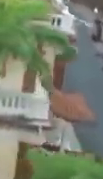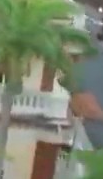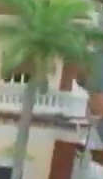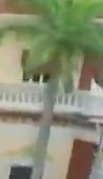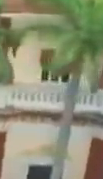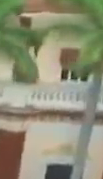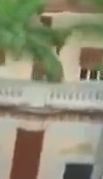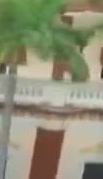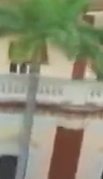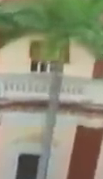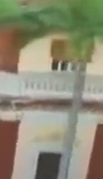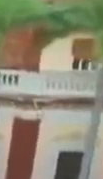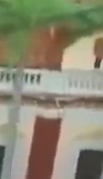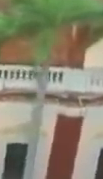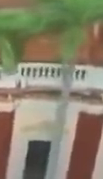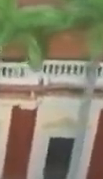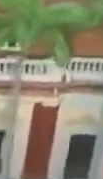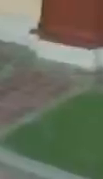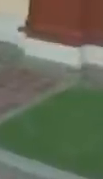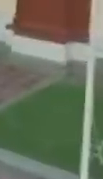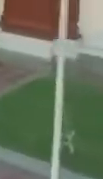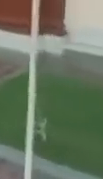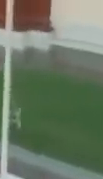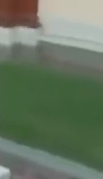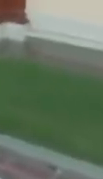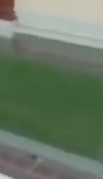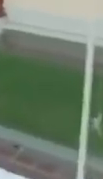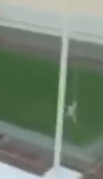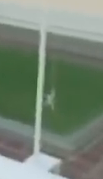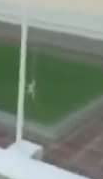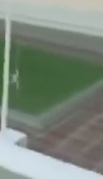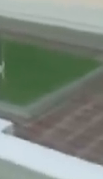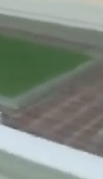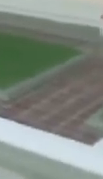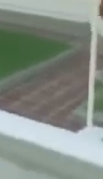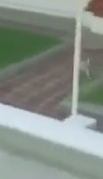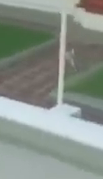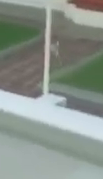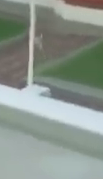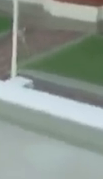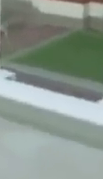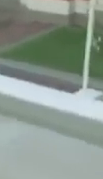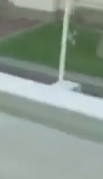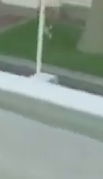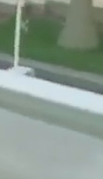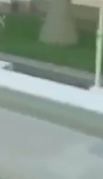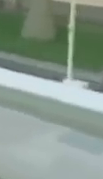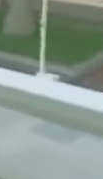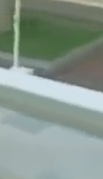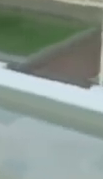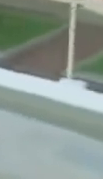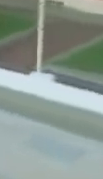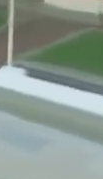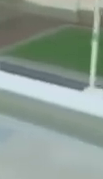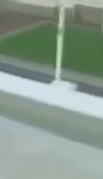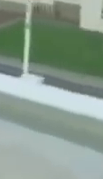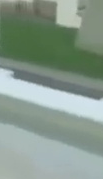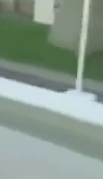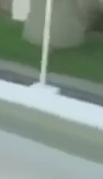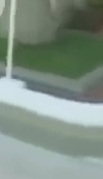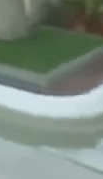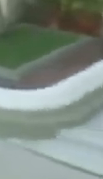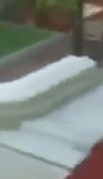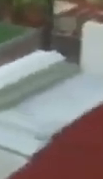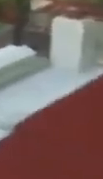enero del año 2022 en una jornada que es liderada por el Jefe de Estado y de Gobierno, Nicolás Maduro Moros, que ha convocado la plenaria del Consejo